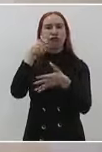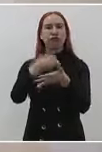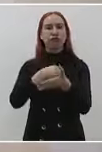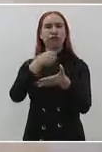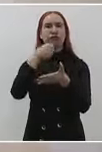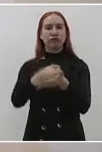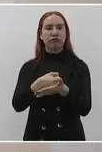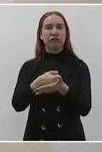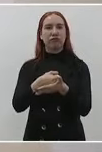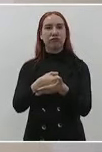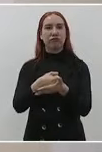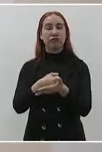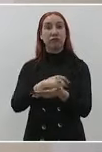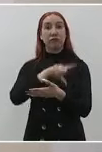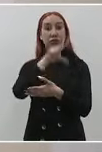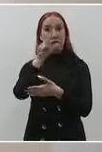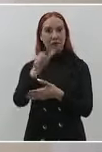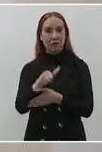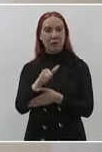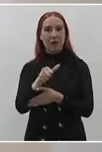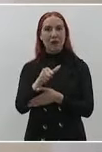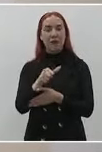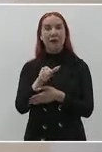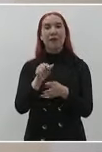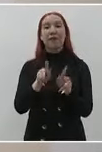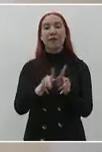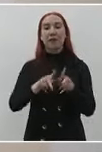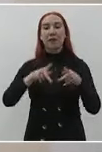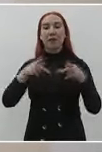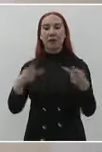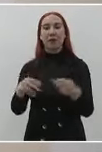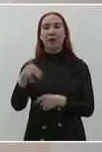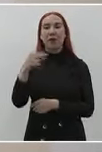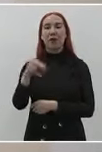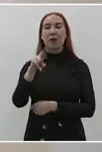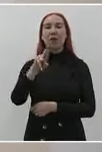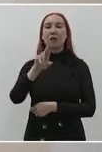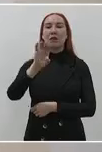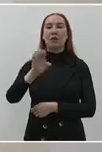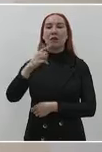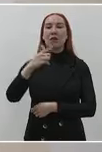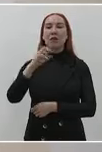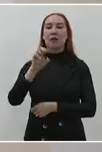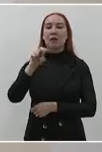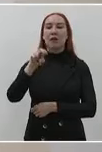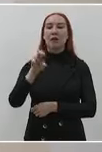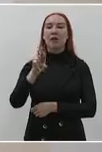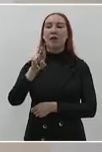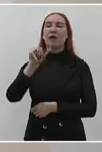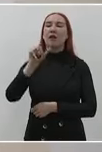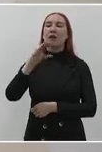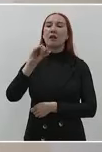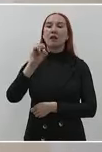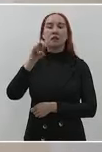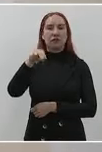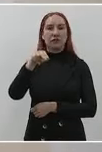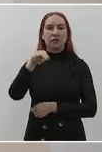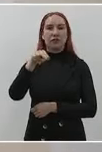publicaran el periódico Regeneración que